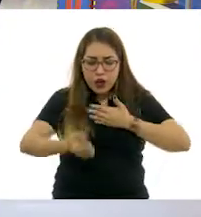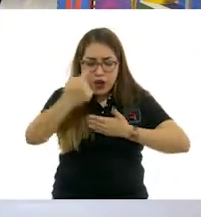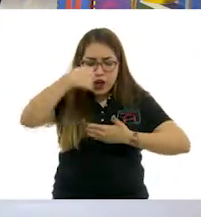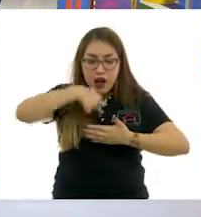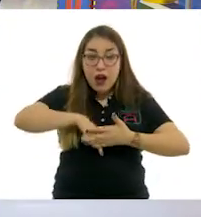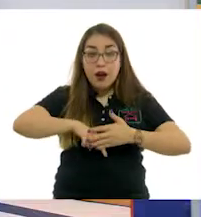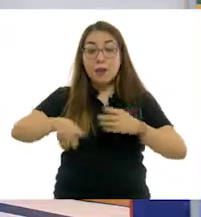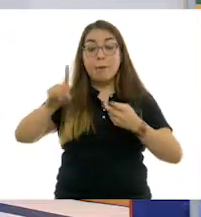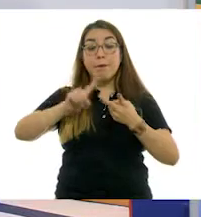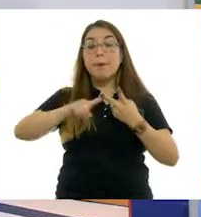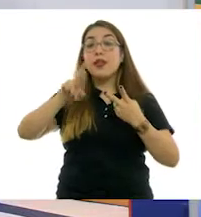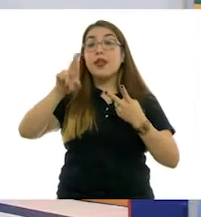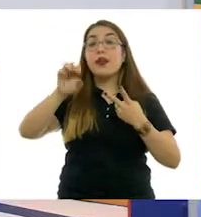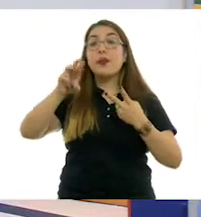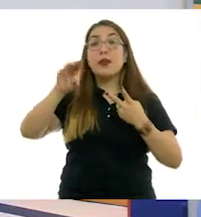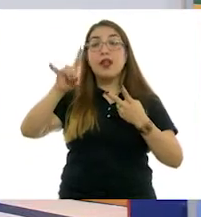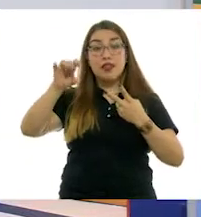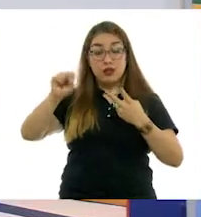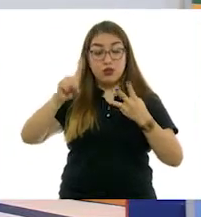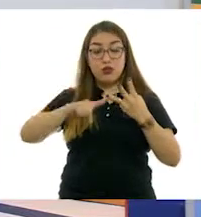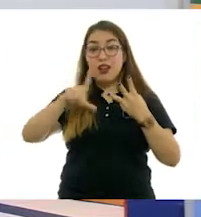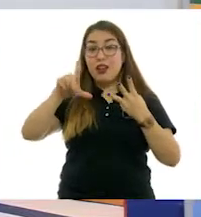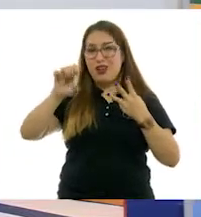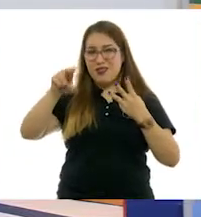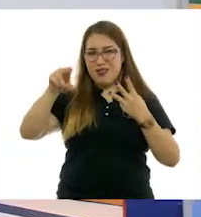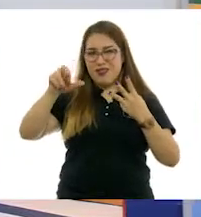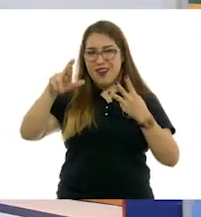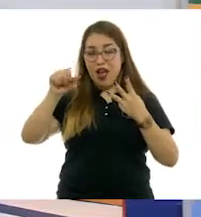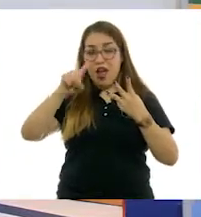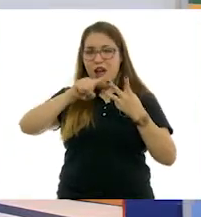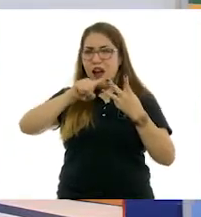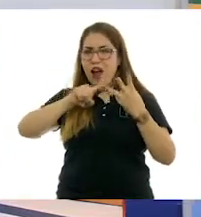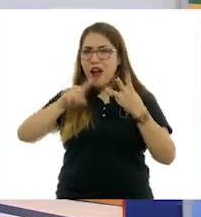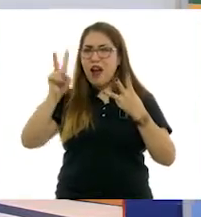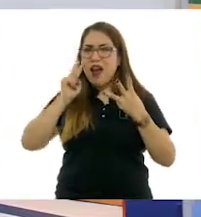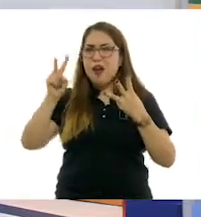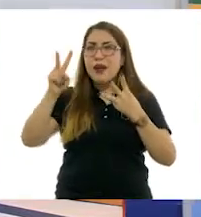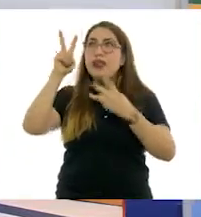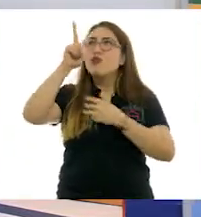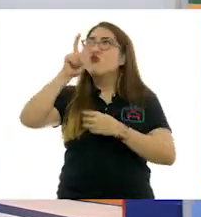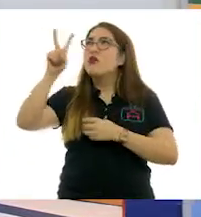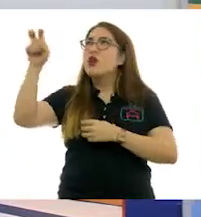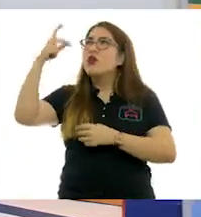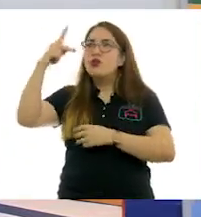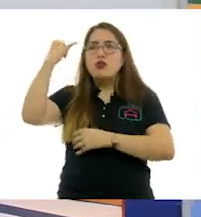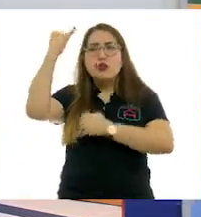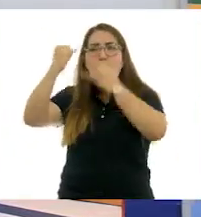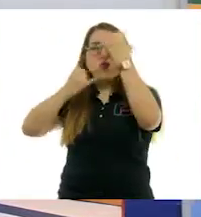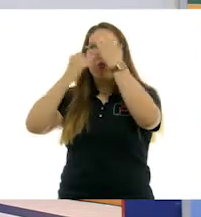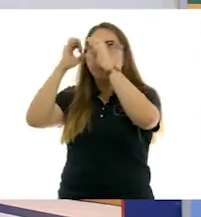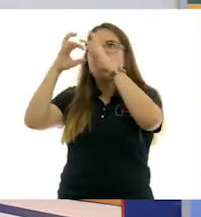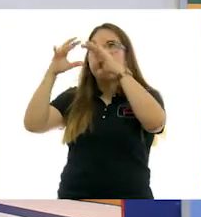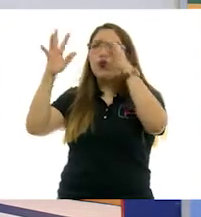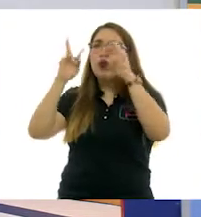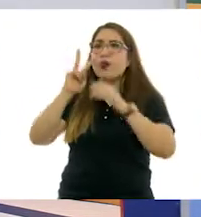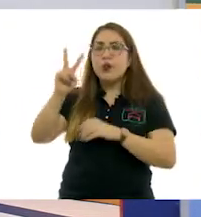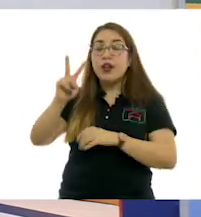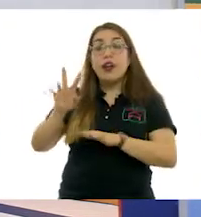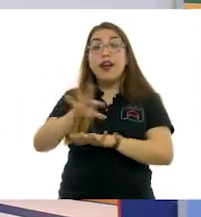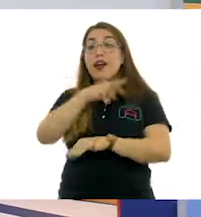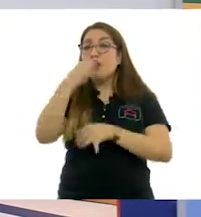Remedios y Leonora Carrington veían el mundo de los sueños. Y el último, el reto,